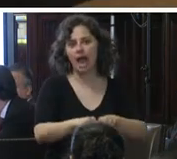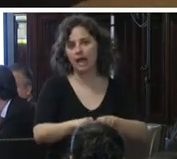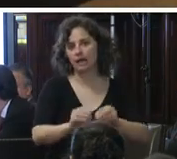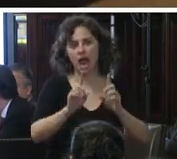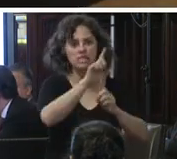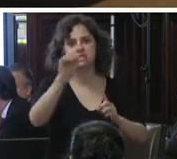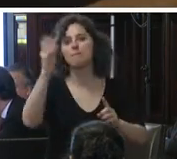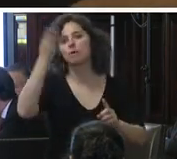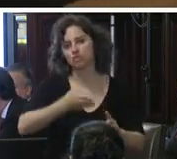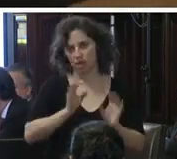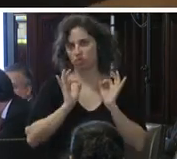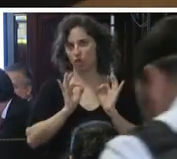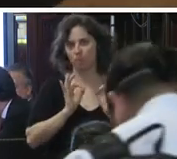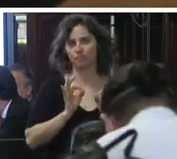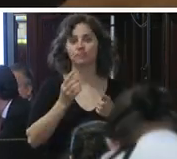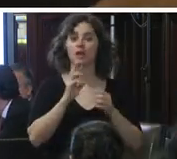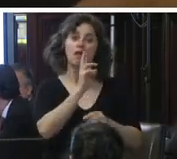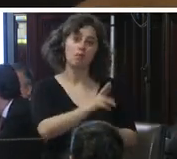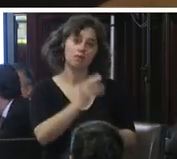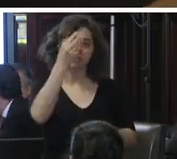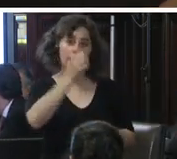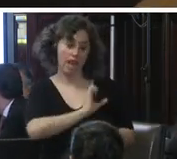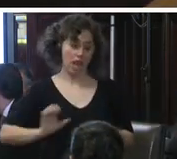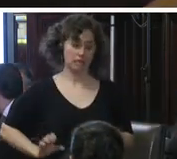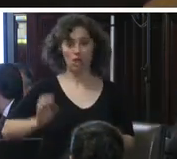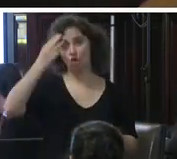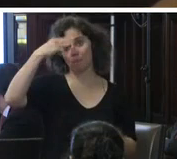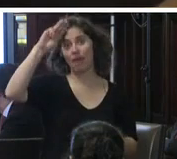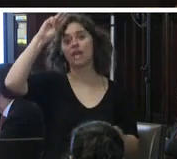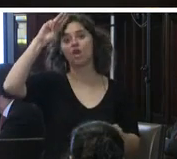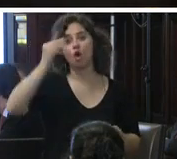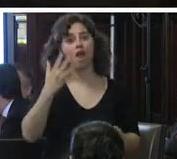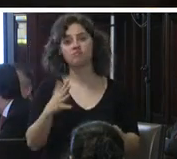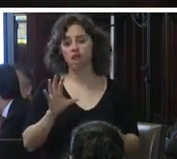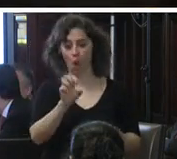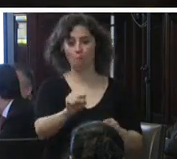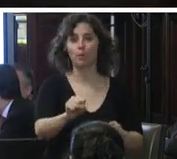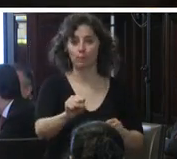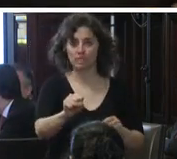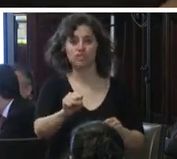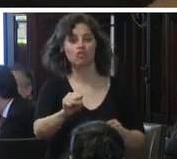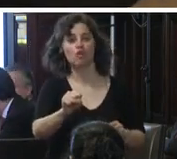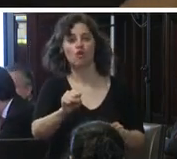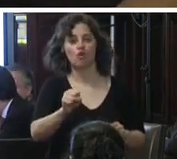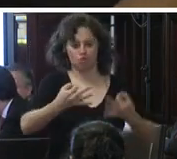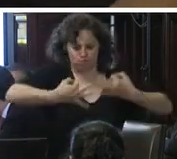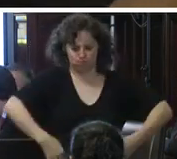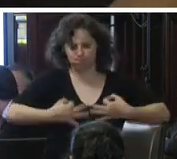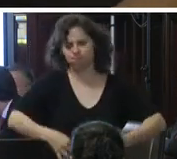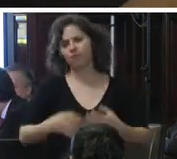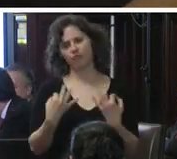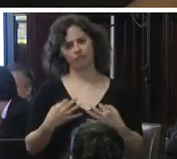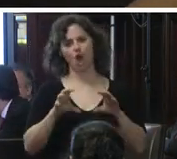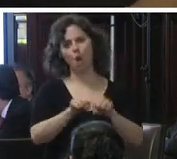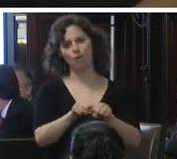al 100% la respuesta del estado mexicano es de un compromiso categórico y